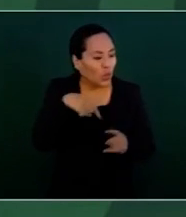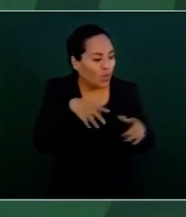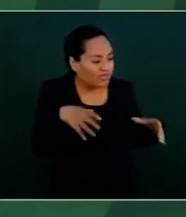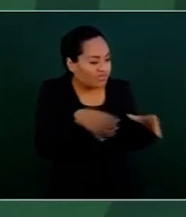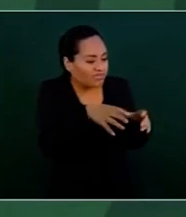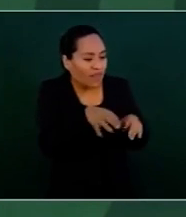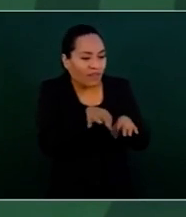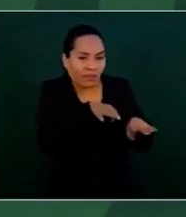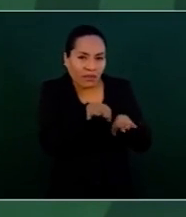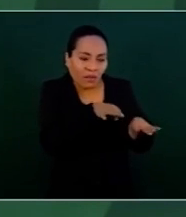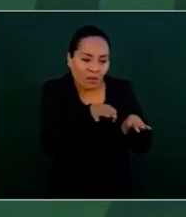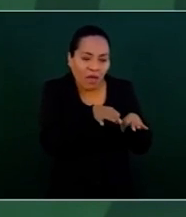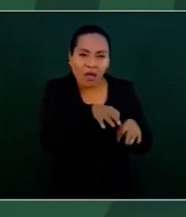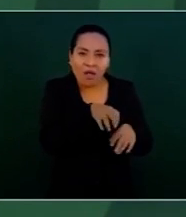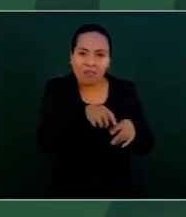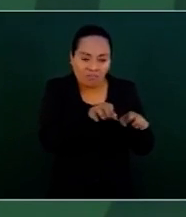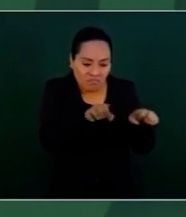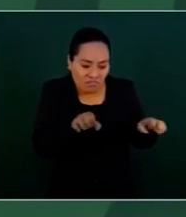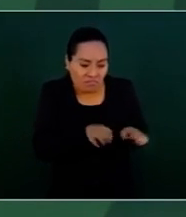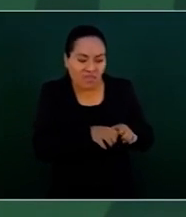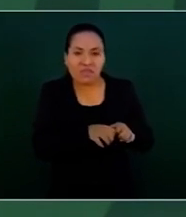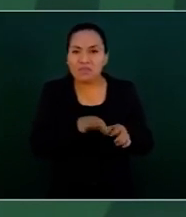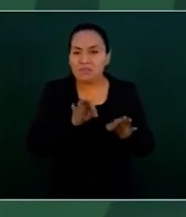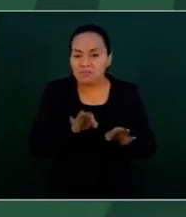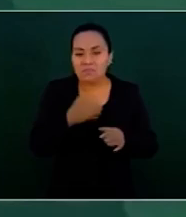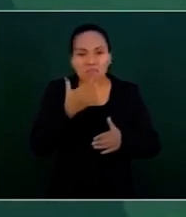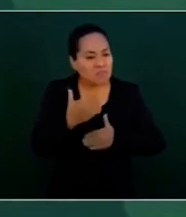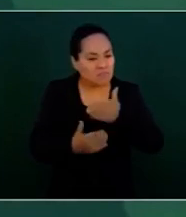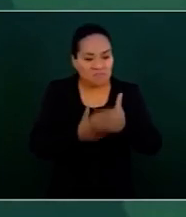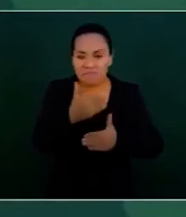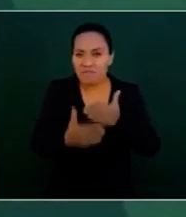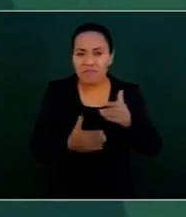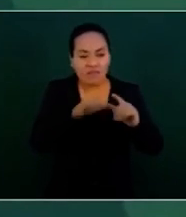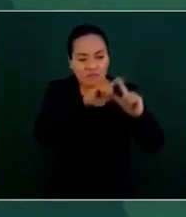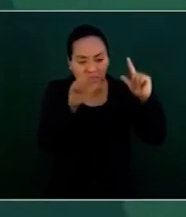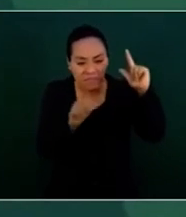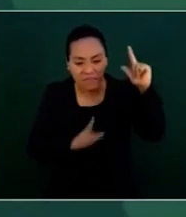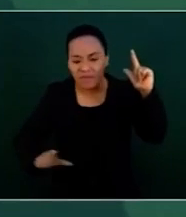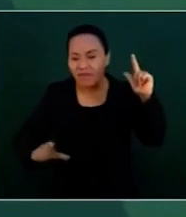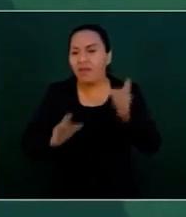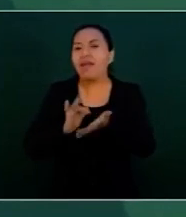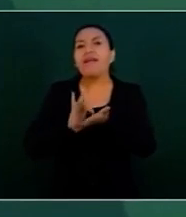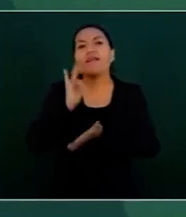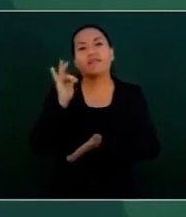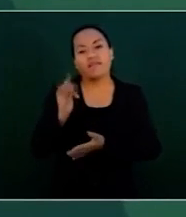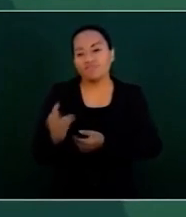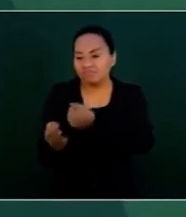tengo que agradecerle al pueblo de México por el respaldo, por el apoyo,